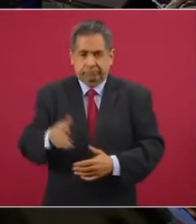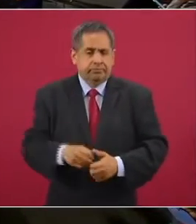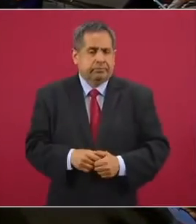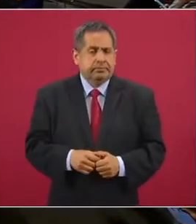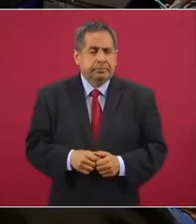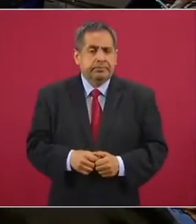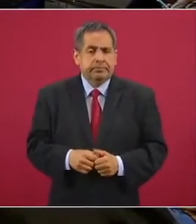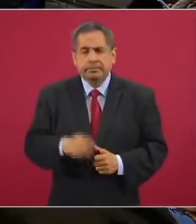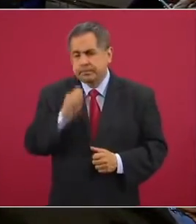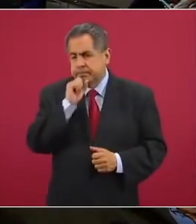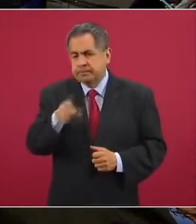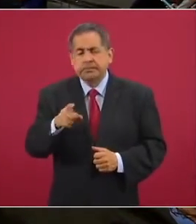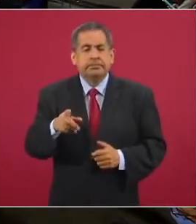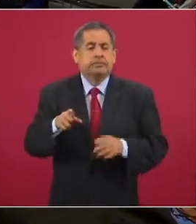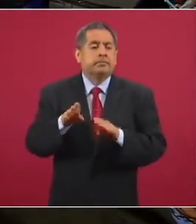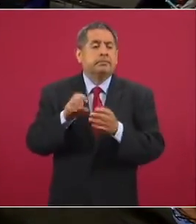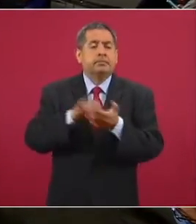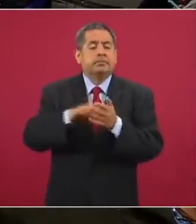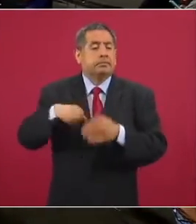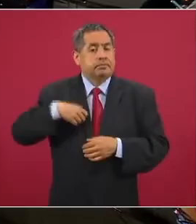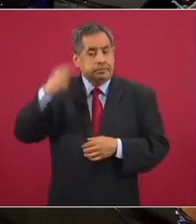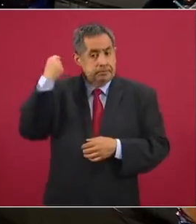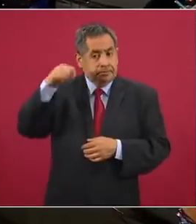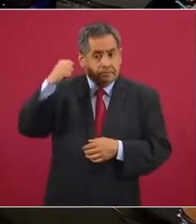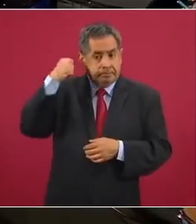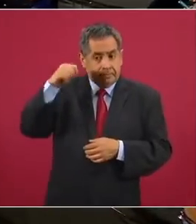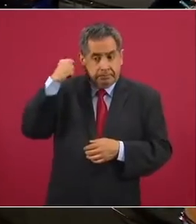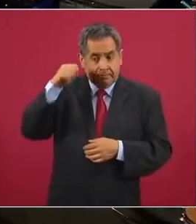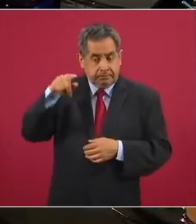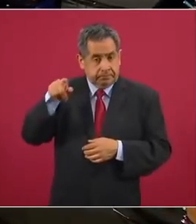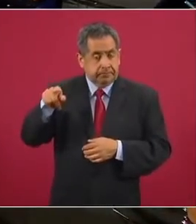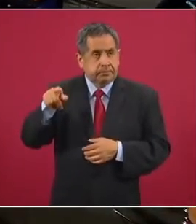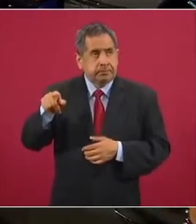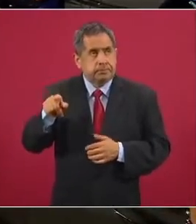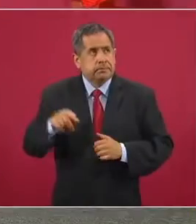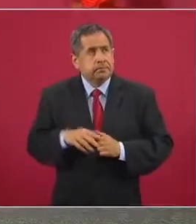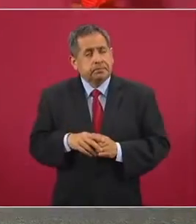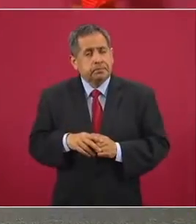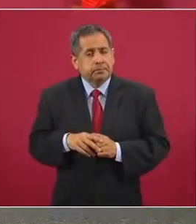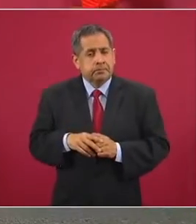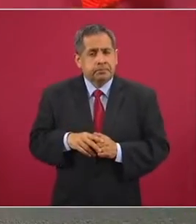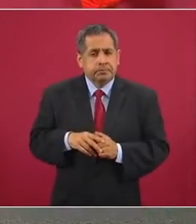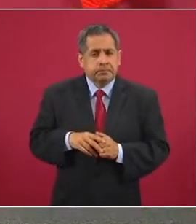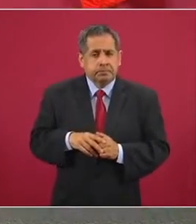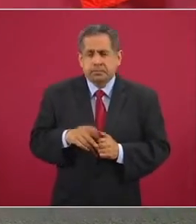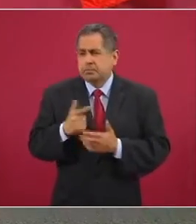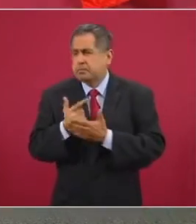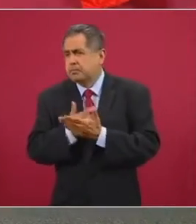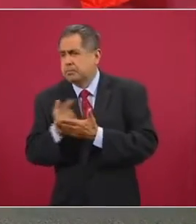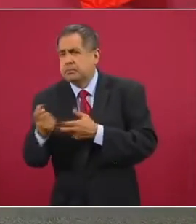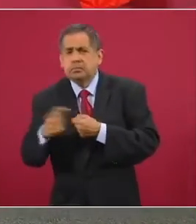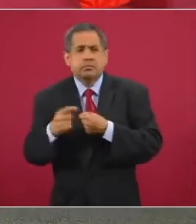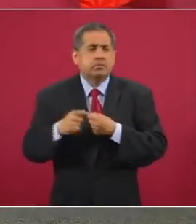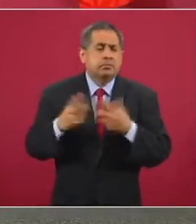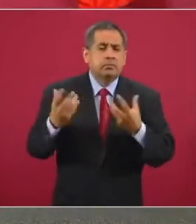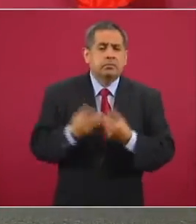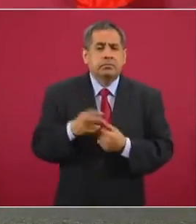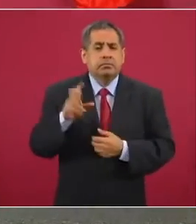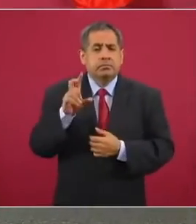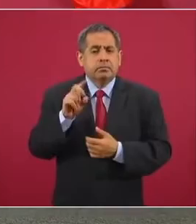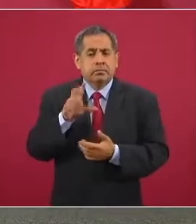Y en el caso de Tabasco se llevan censados 35